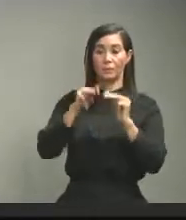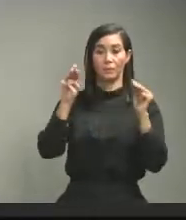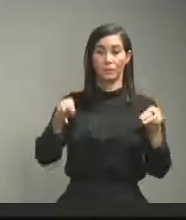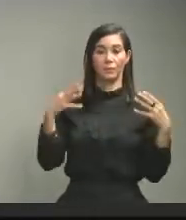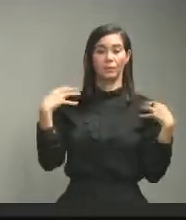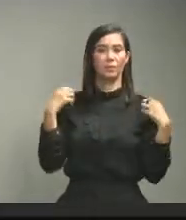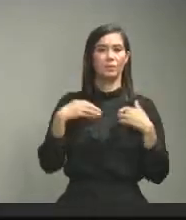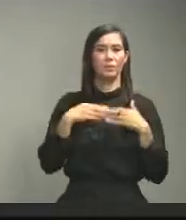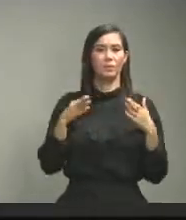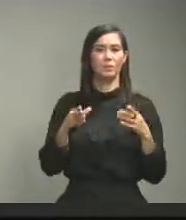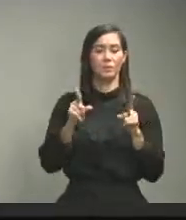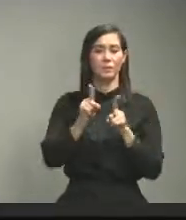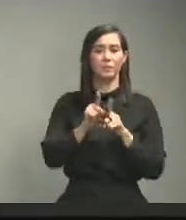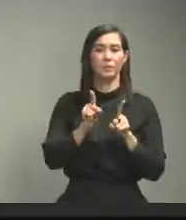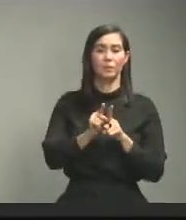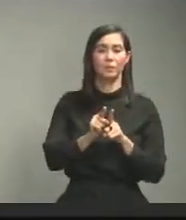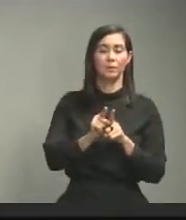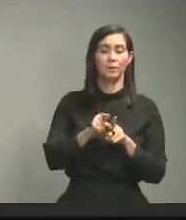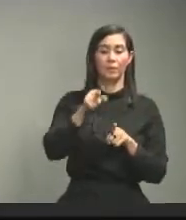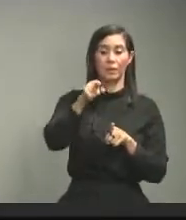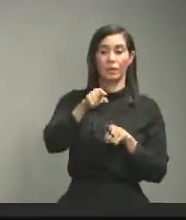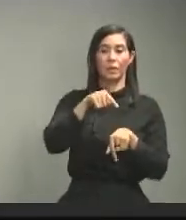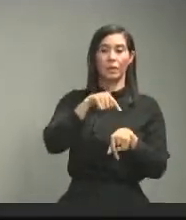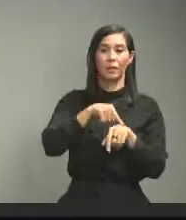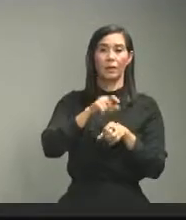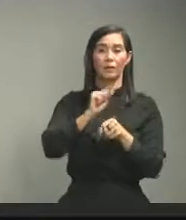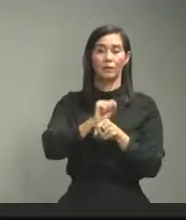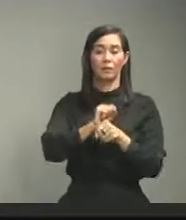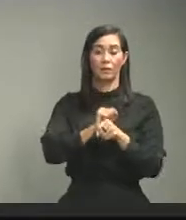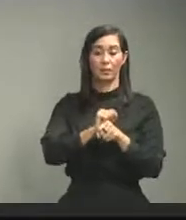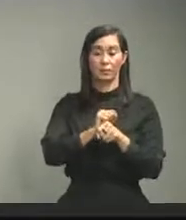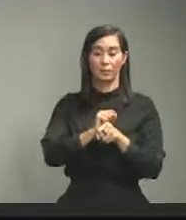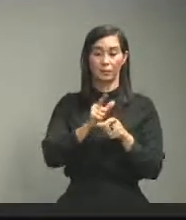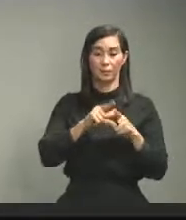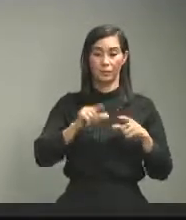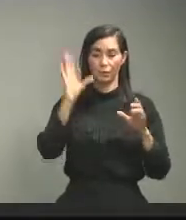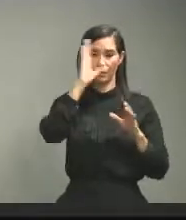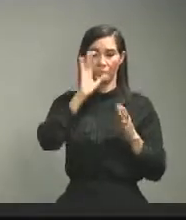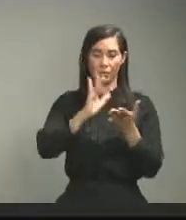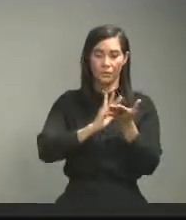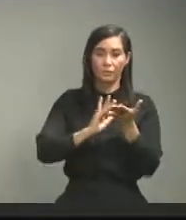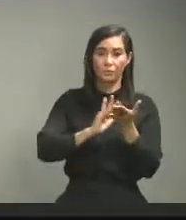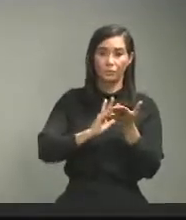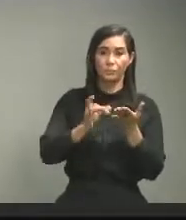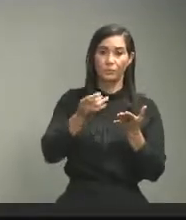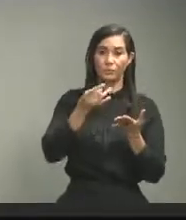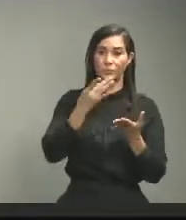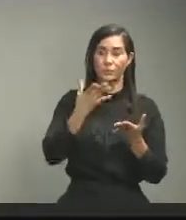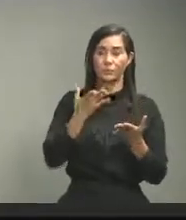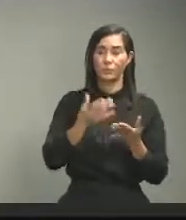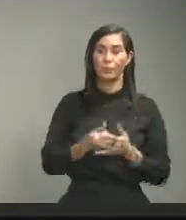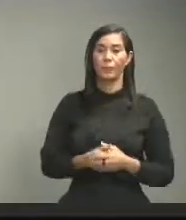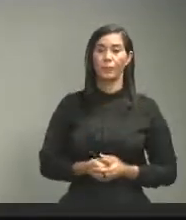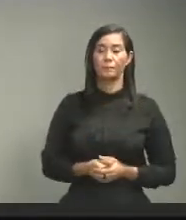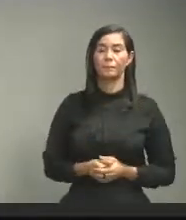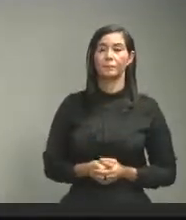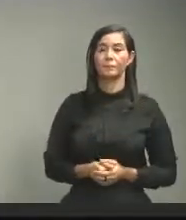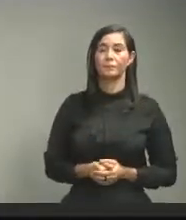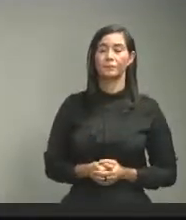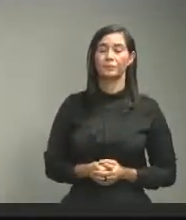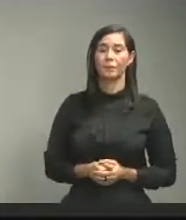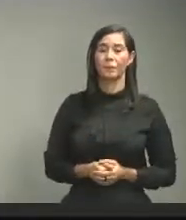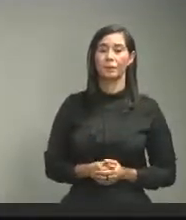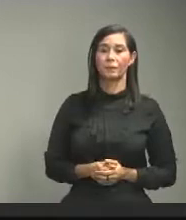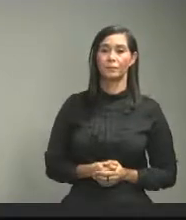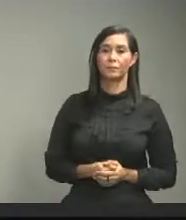pública y de igual forma a la hora de acudir a los medicamentos es decir de poder recibir